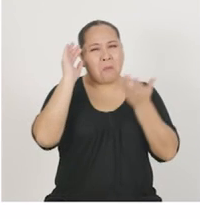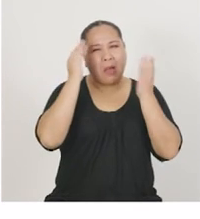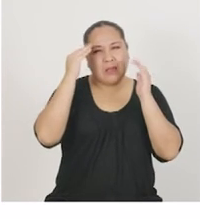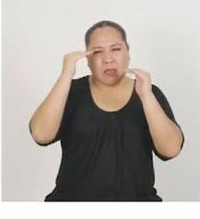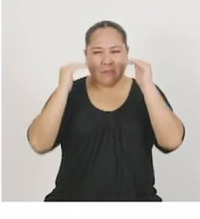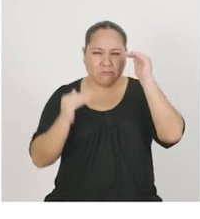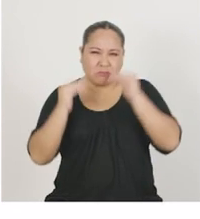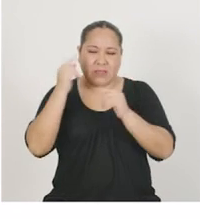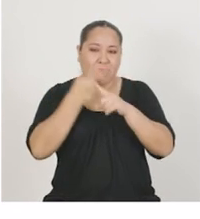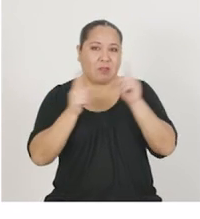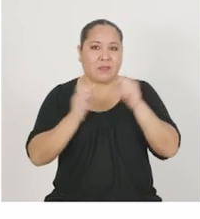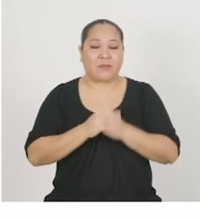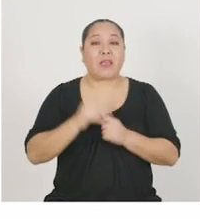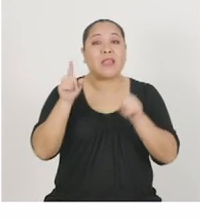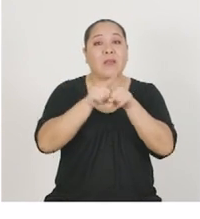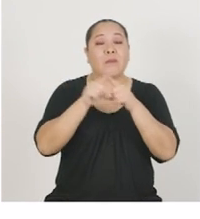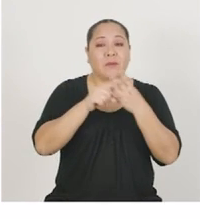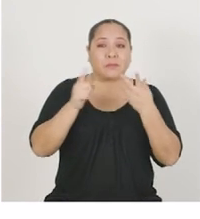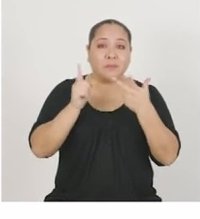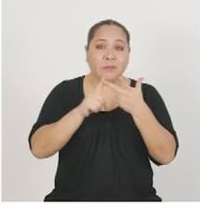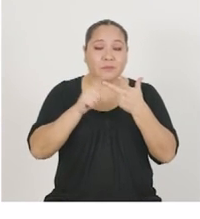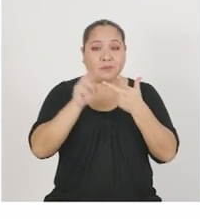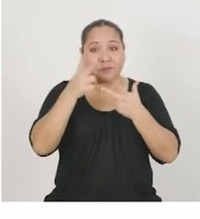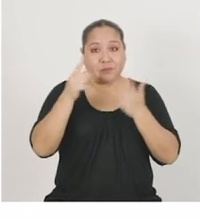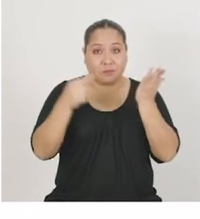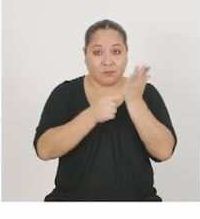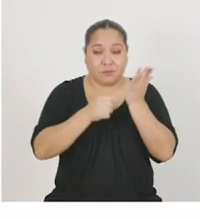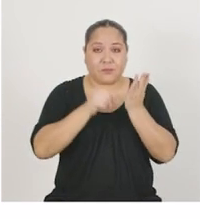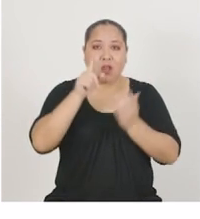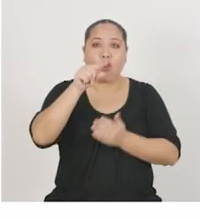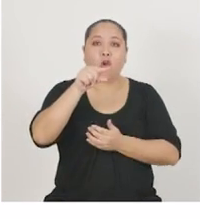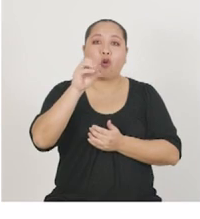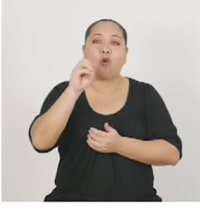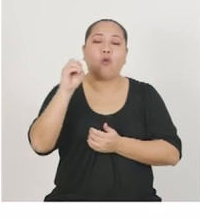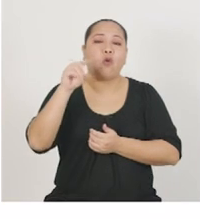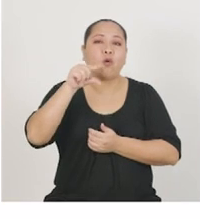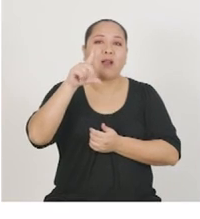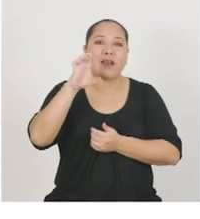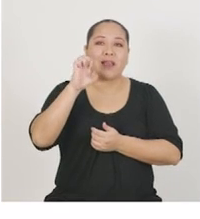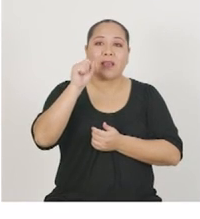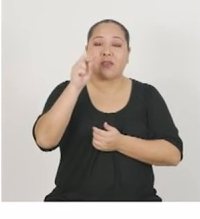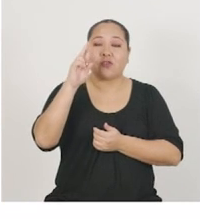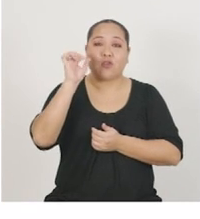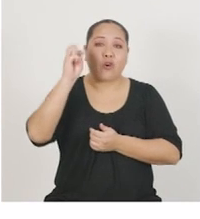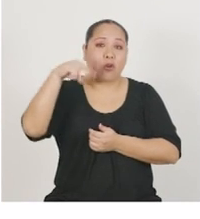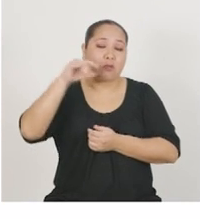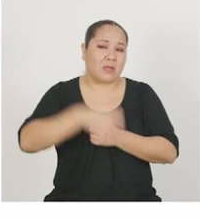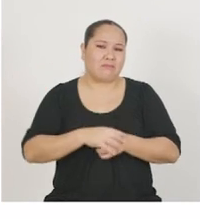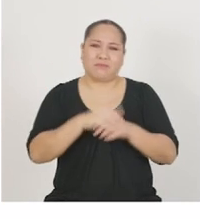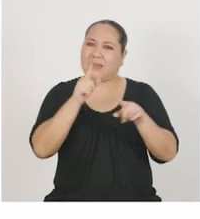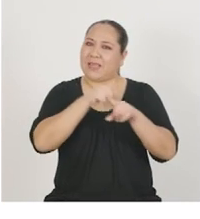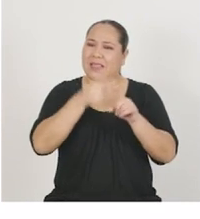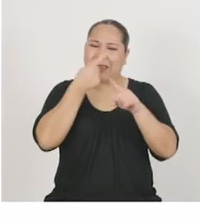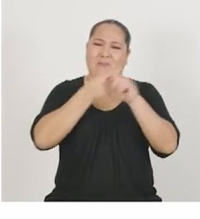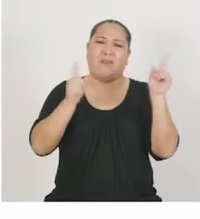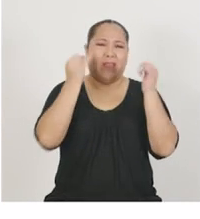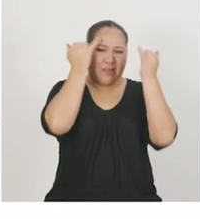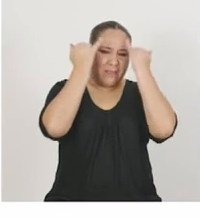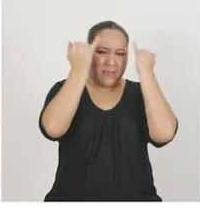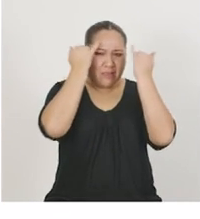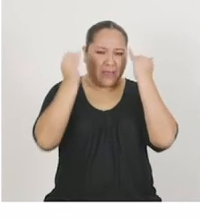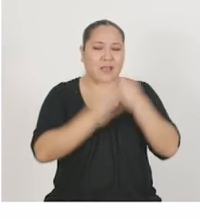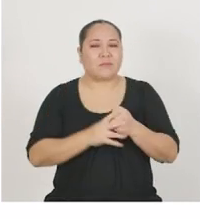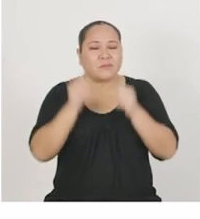aparentemente dispares. Y el Google Storming, una técnica de creatividad que nos permite romper con las limitaciones habituales del